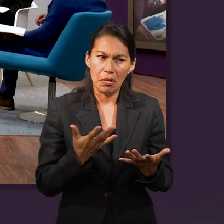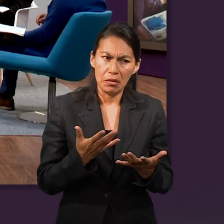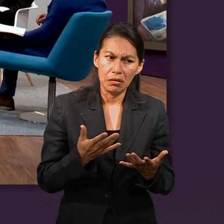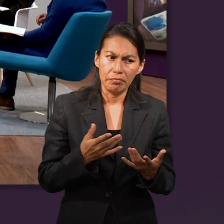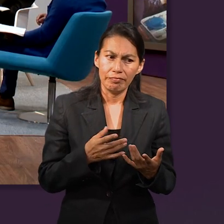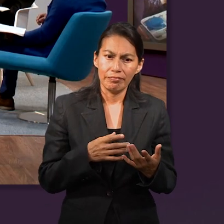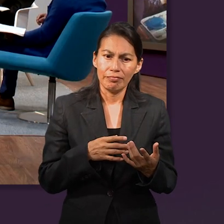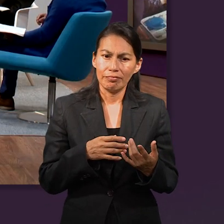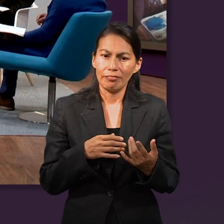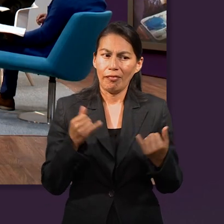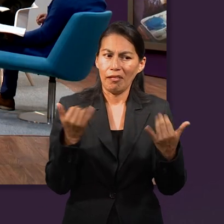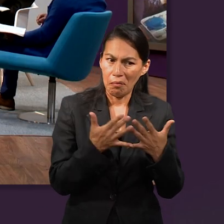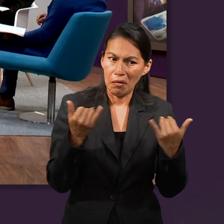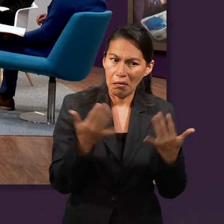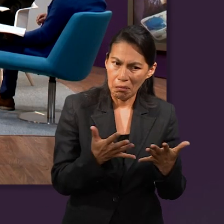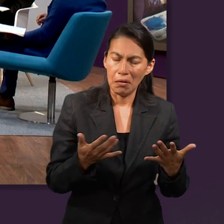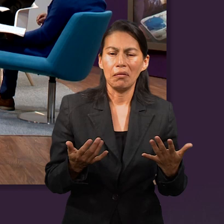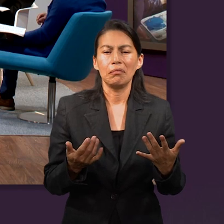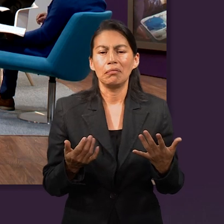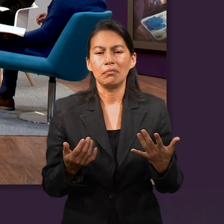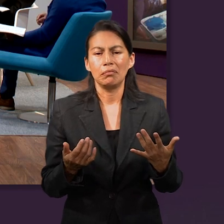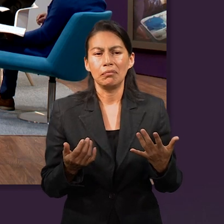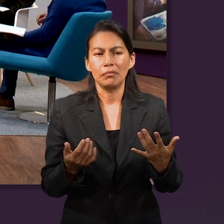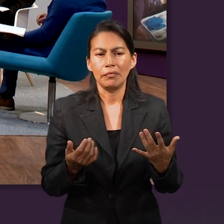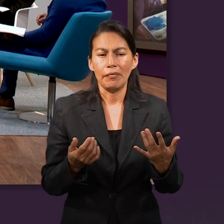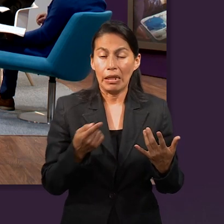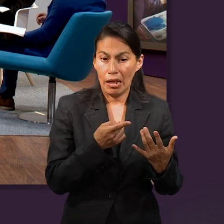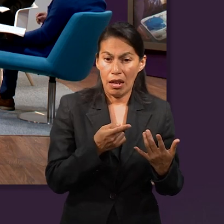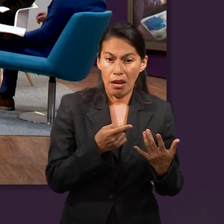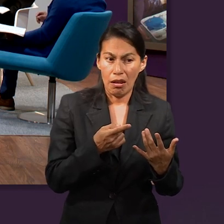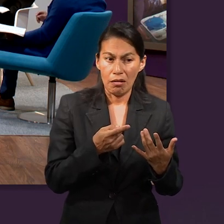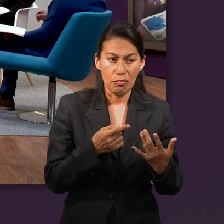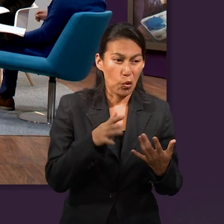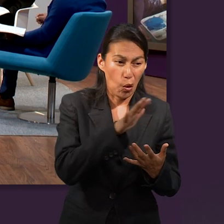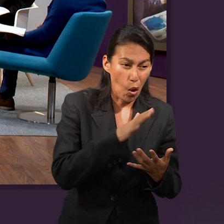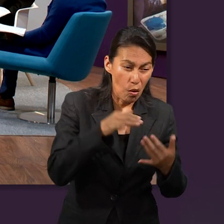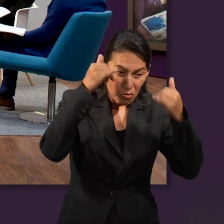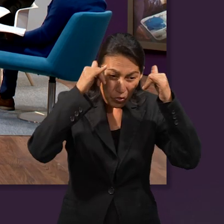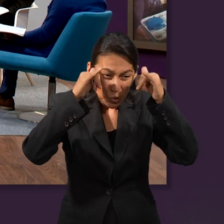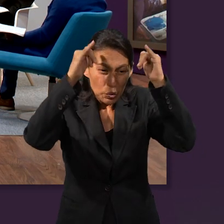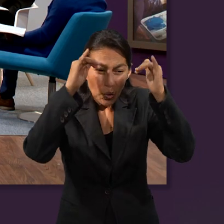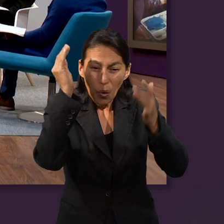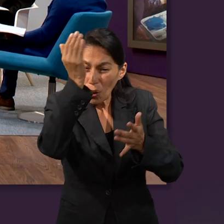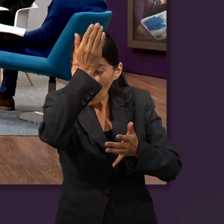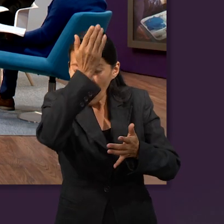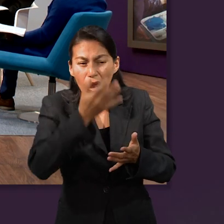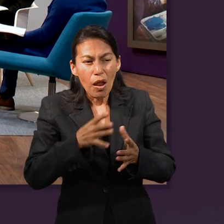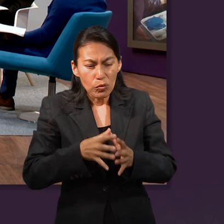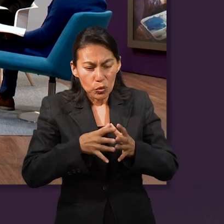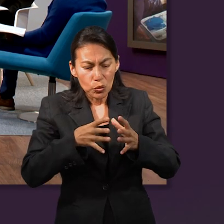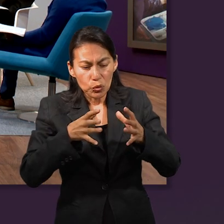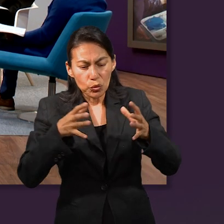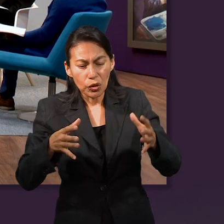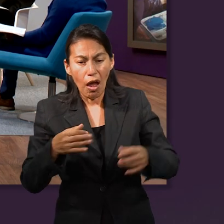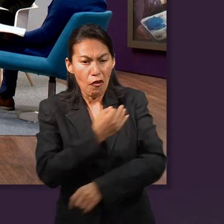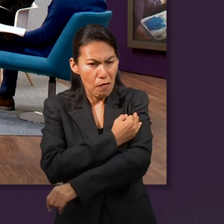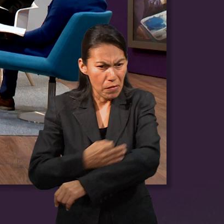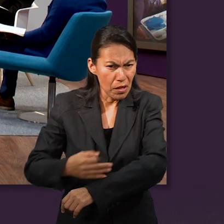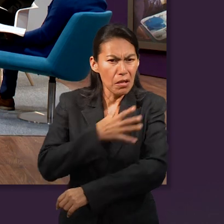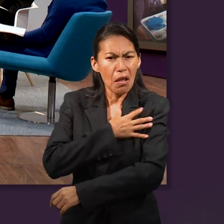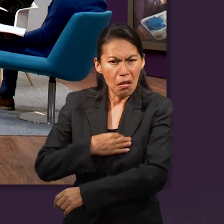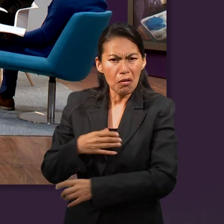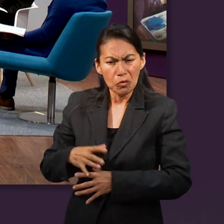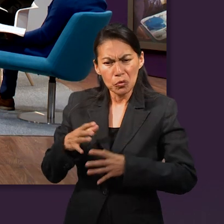progresar, ¿no? Con las tretas que hace con Labán, él empieza a crecer. Su ganado, ya tenía su familia grande.